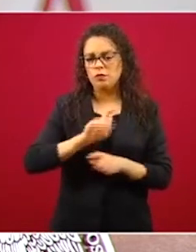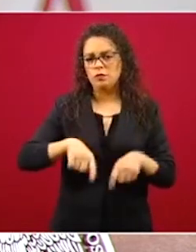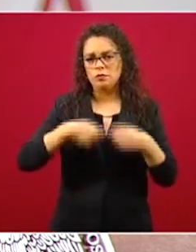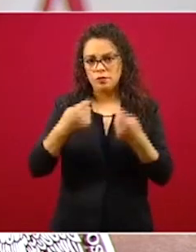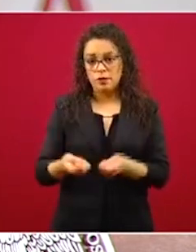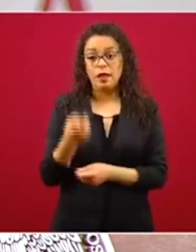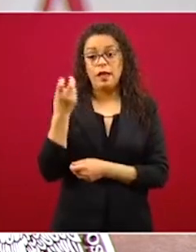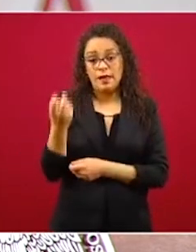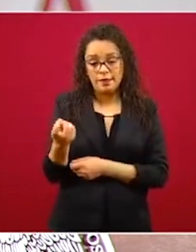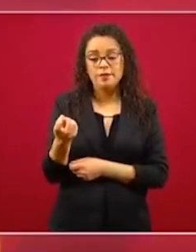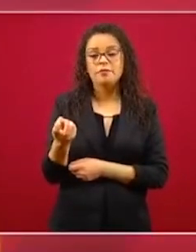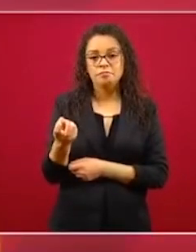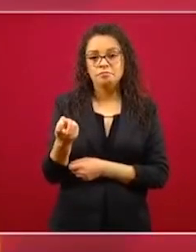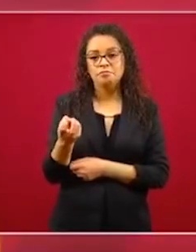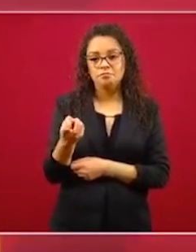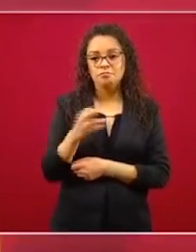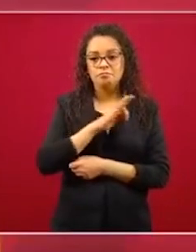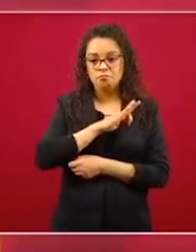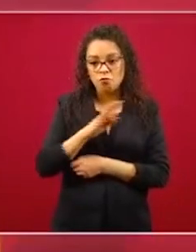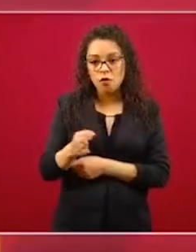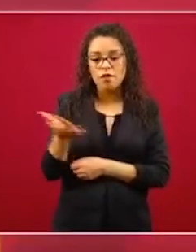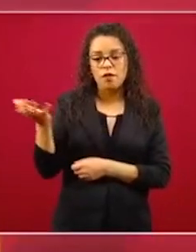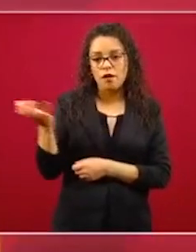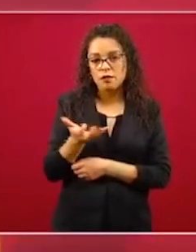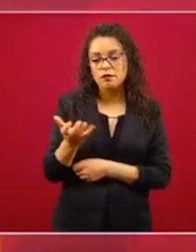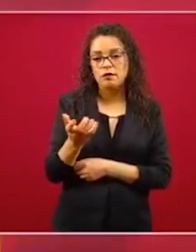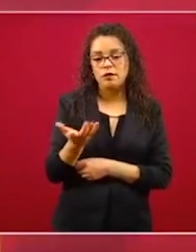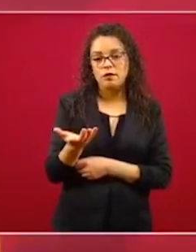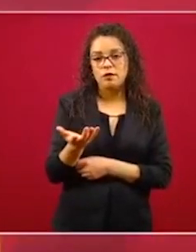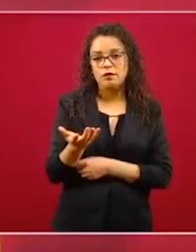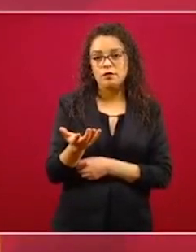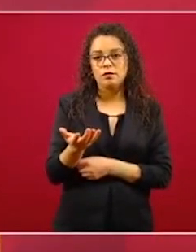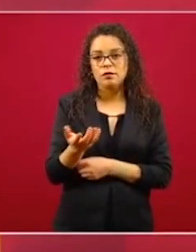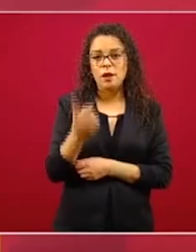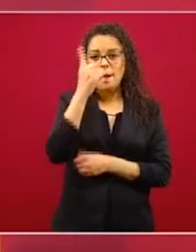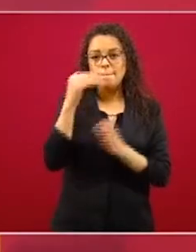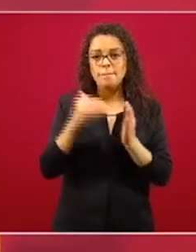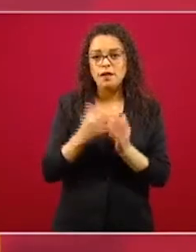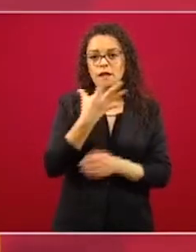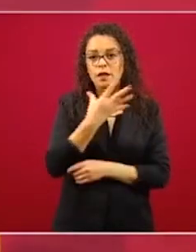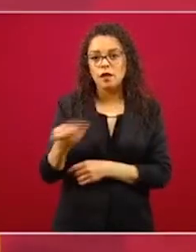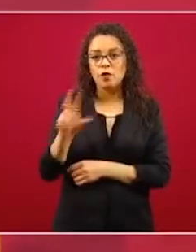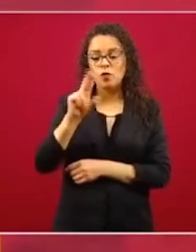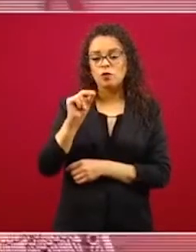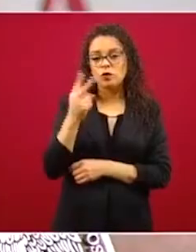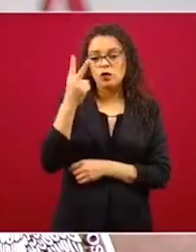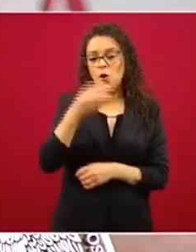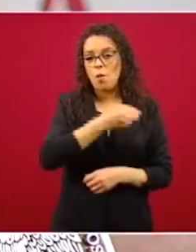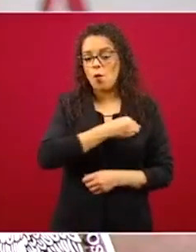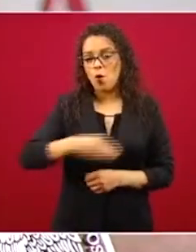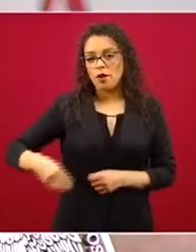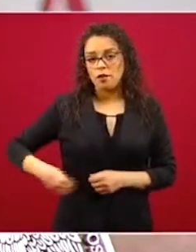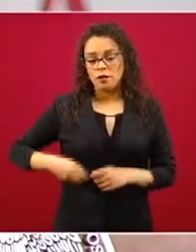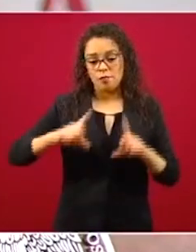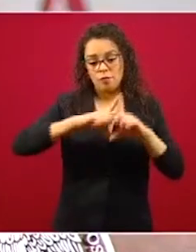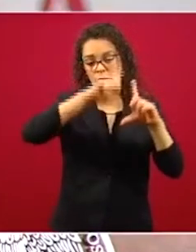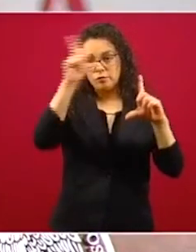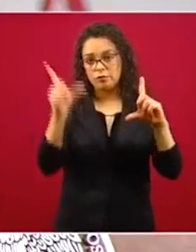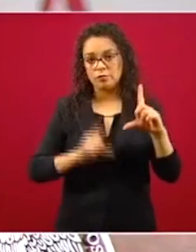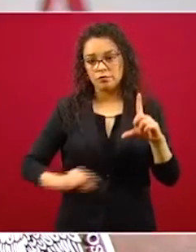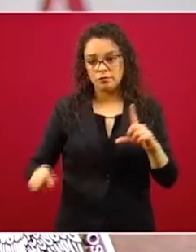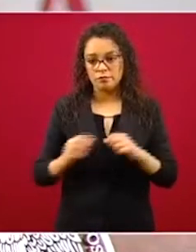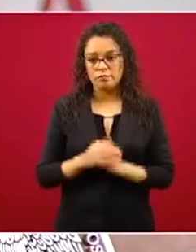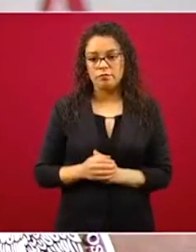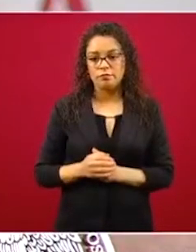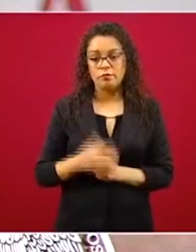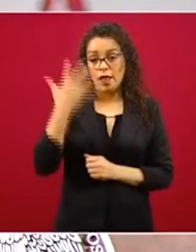dispersión se realizó en mil 582 municipios de todo el país. Tres de cada